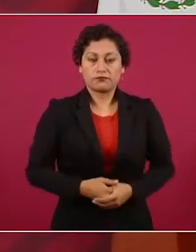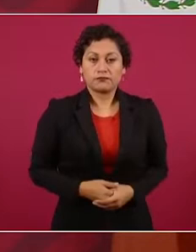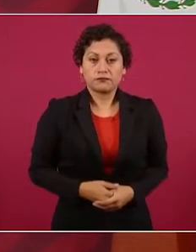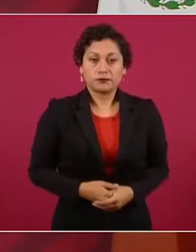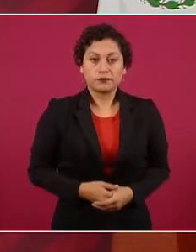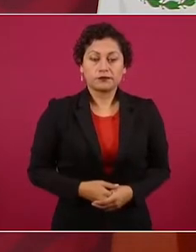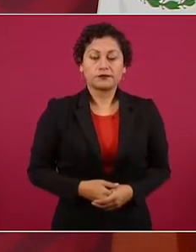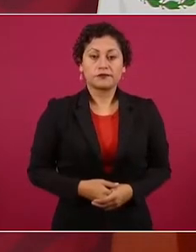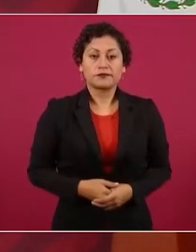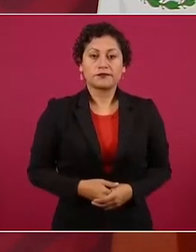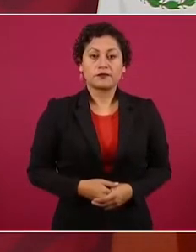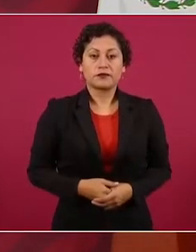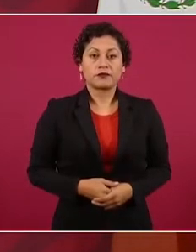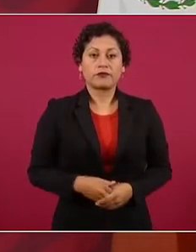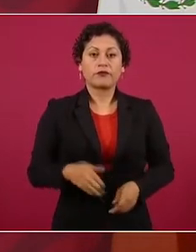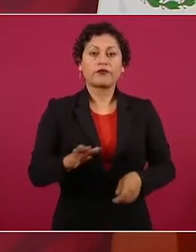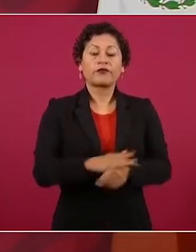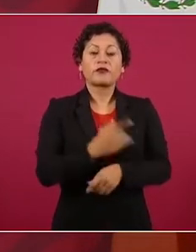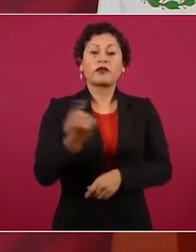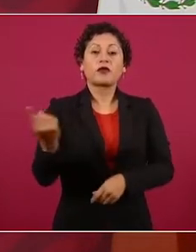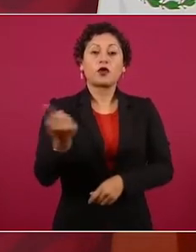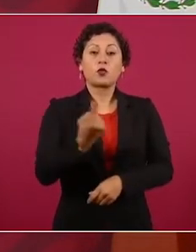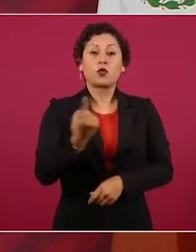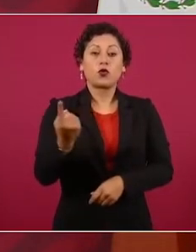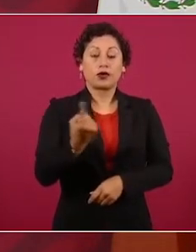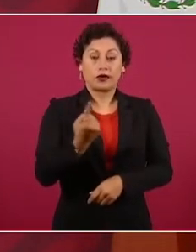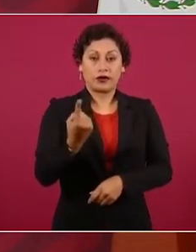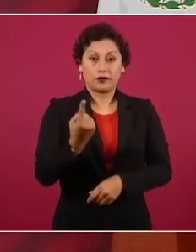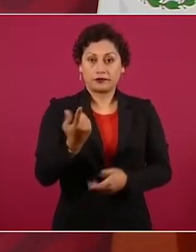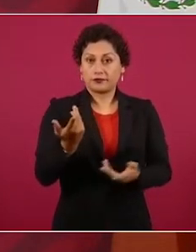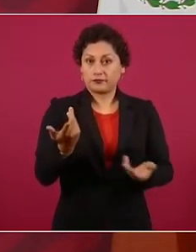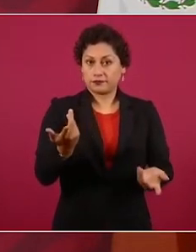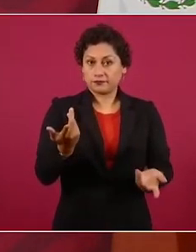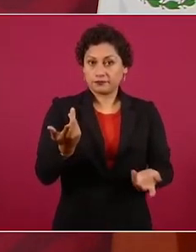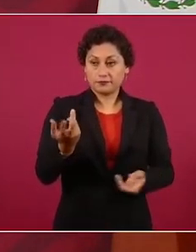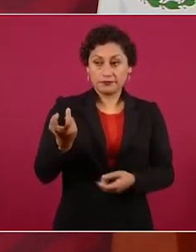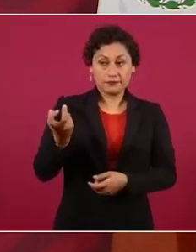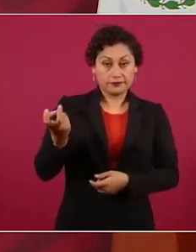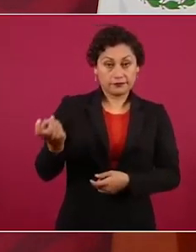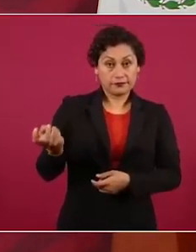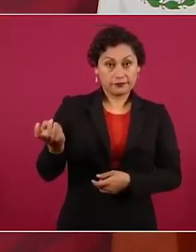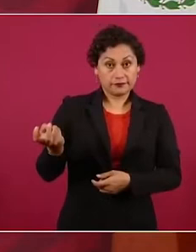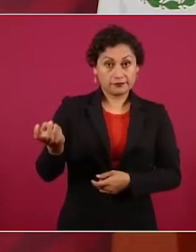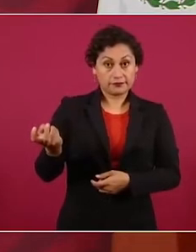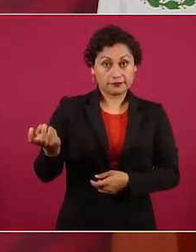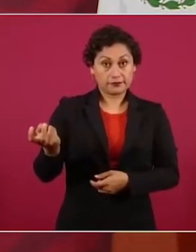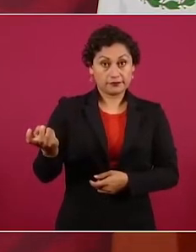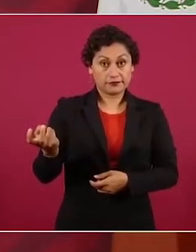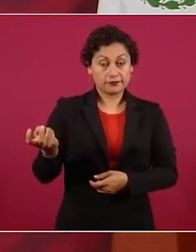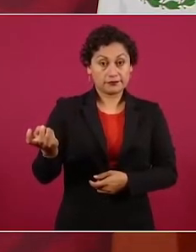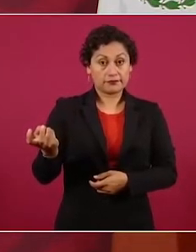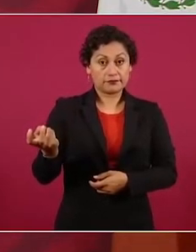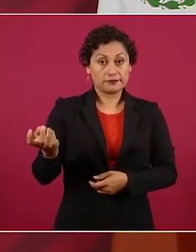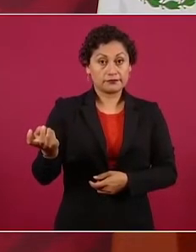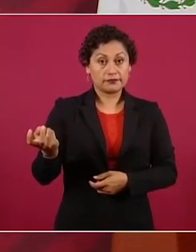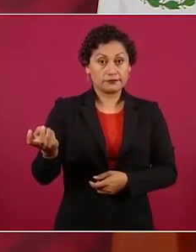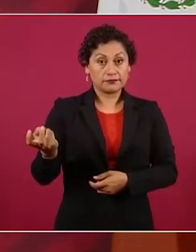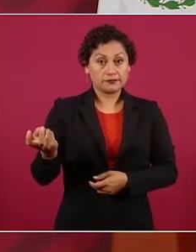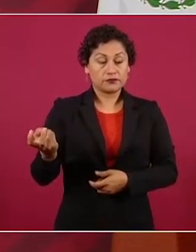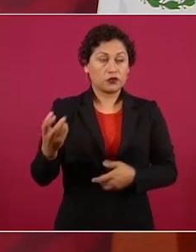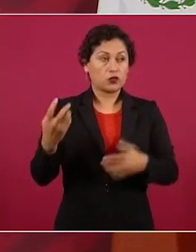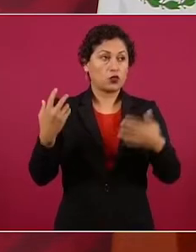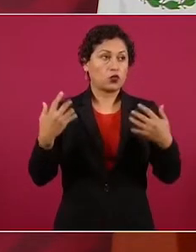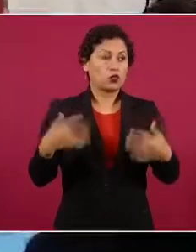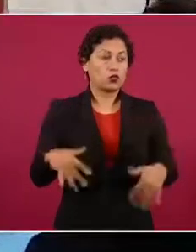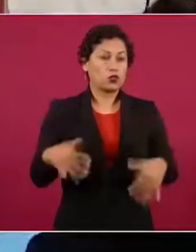porque ahí sí hicieron